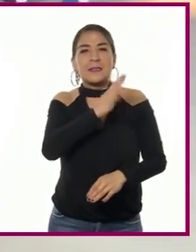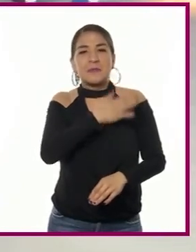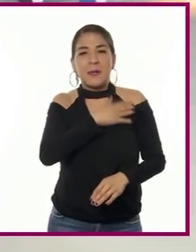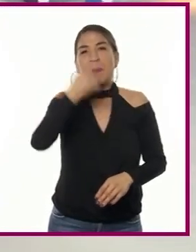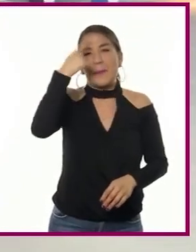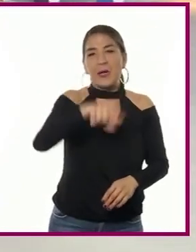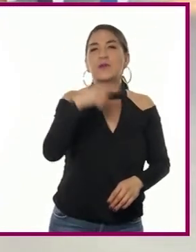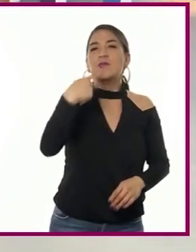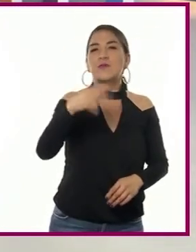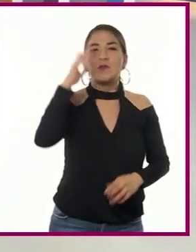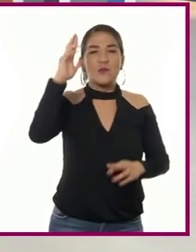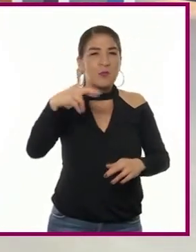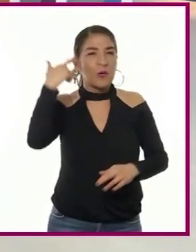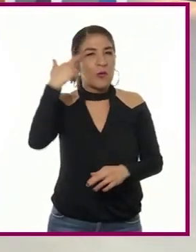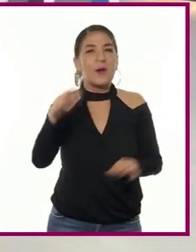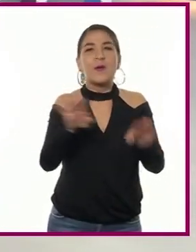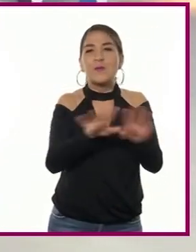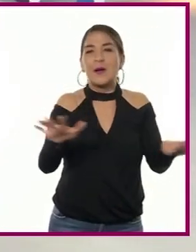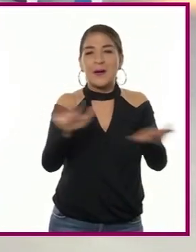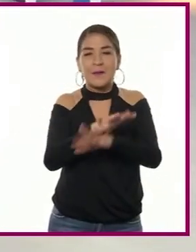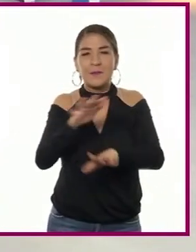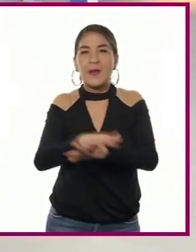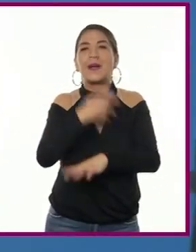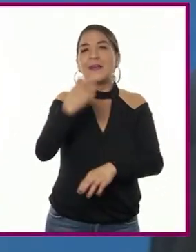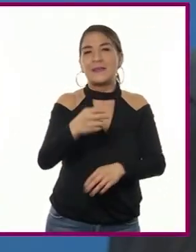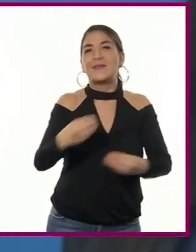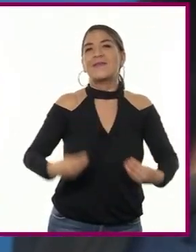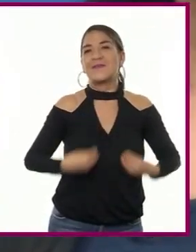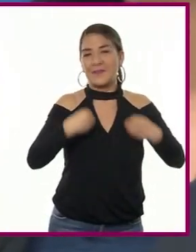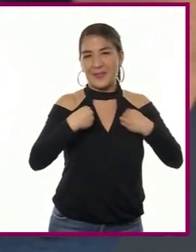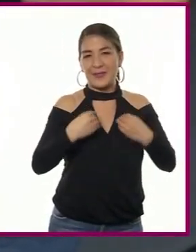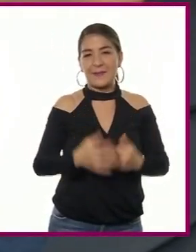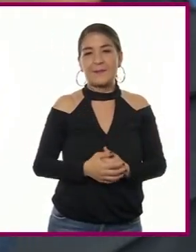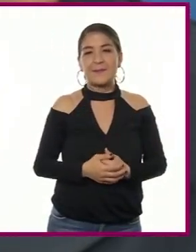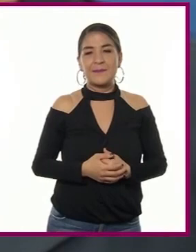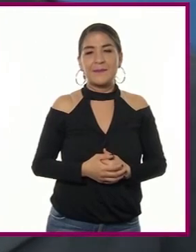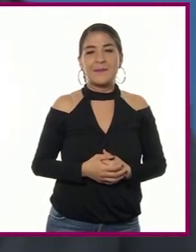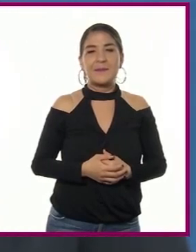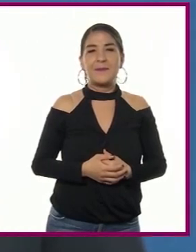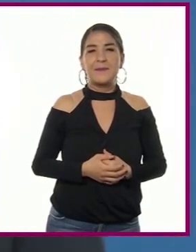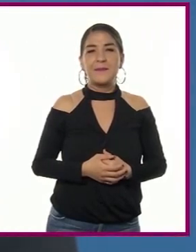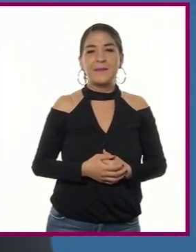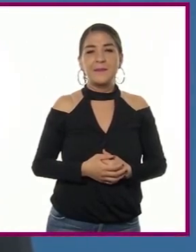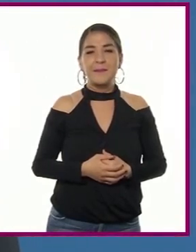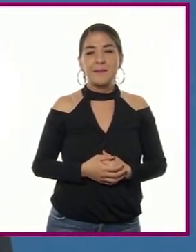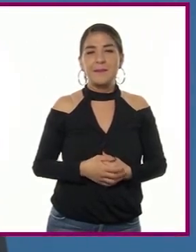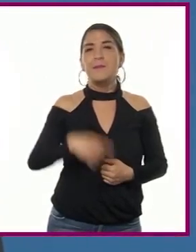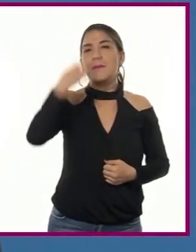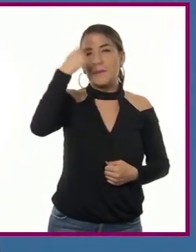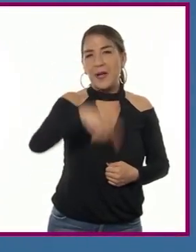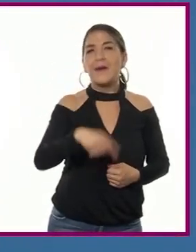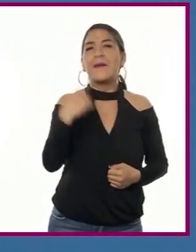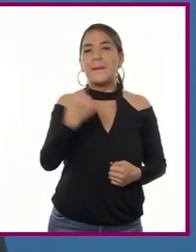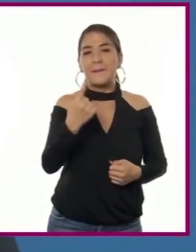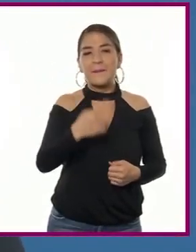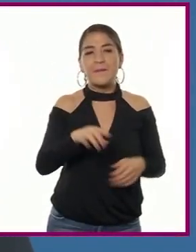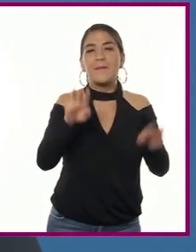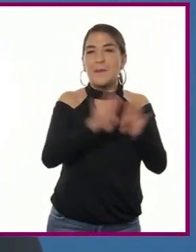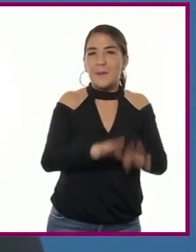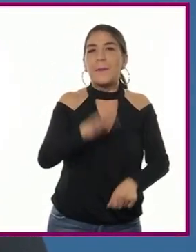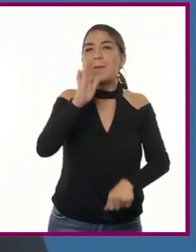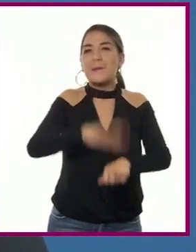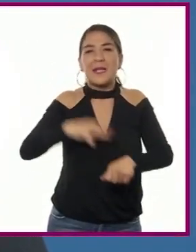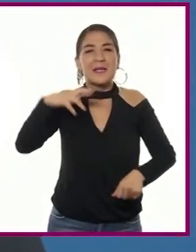a la corona a impulsar modificaciones en diversos ámbitos de la vida, con la intención principal de hacer más